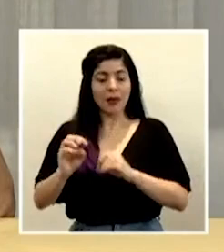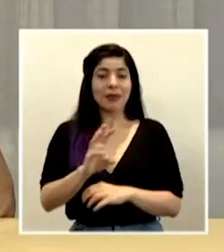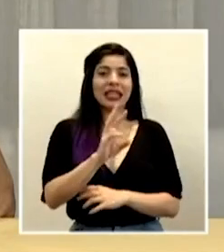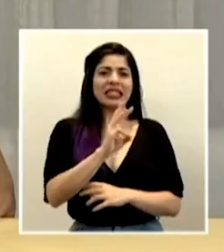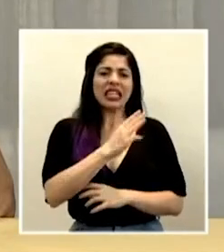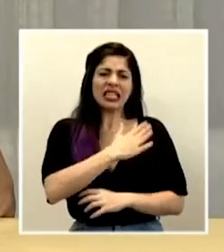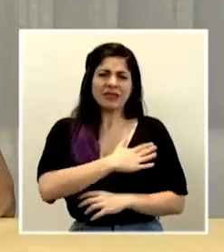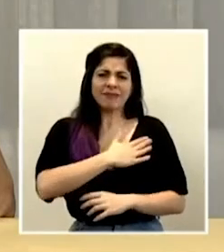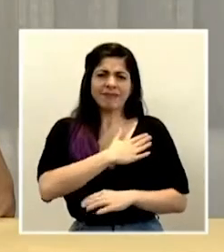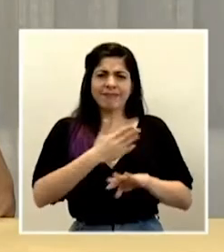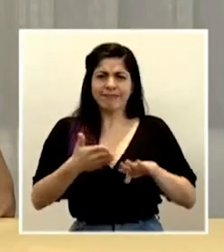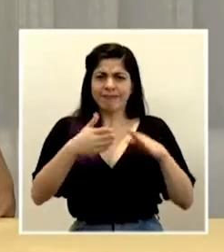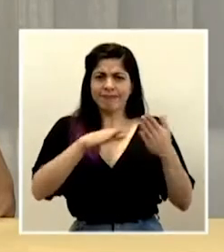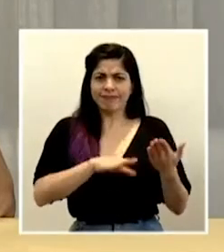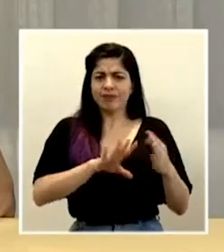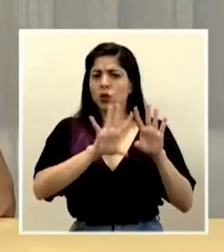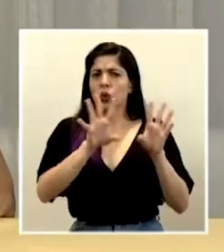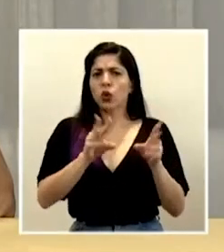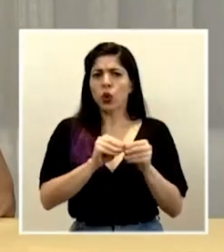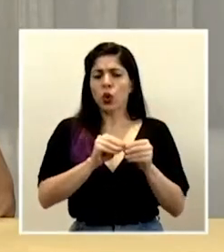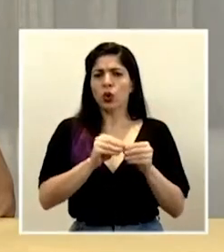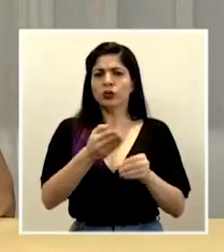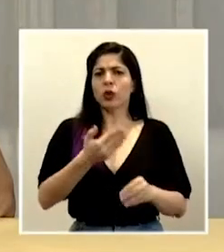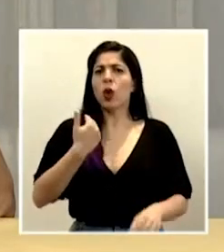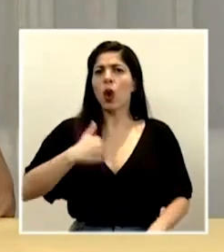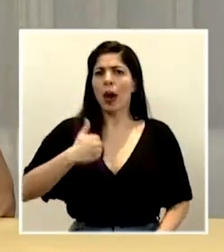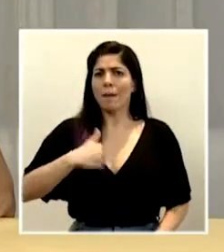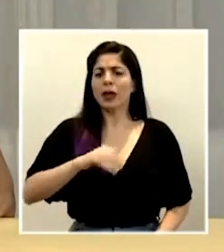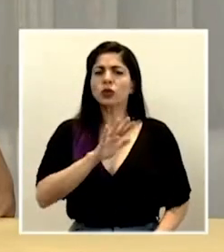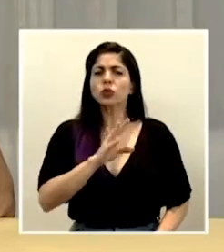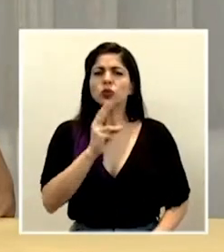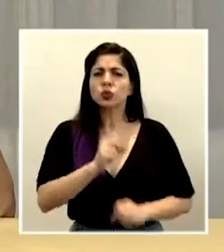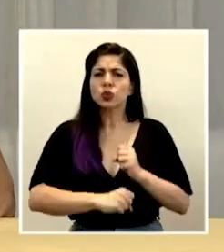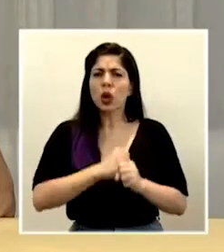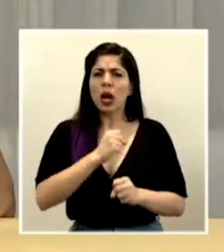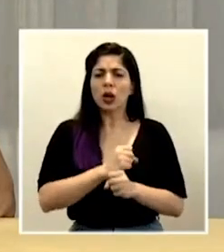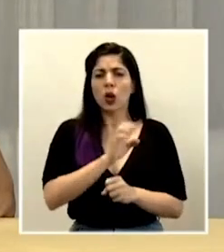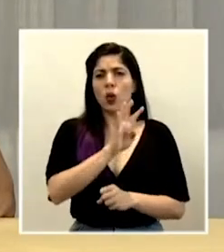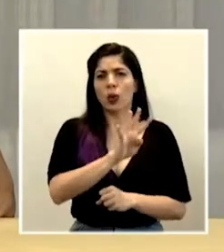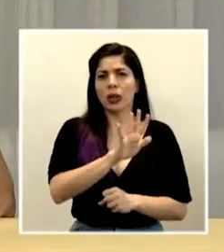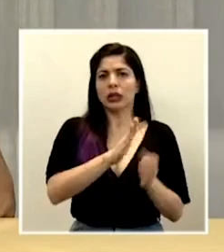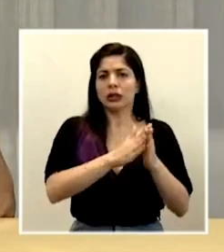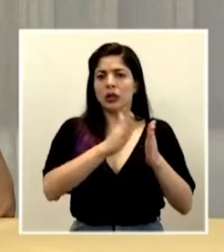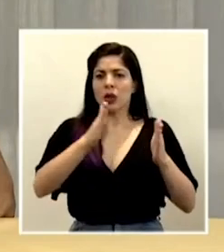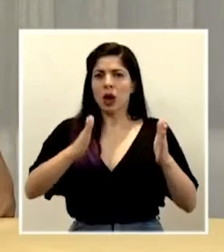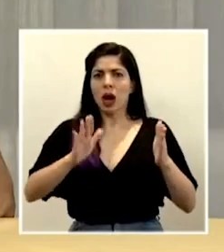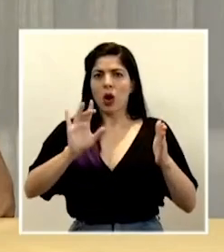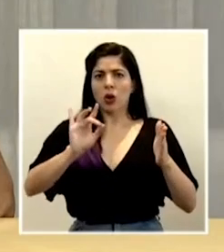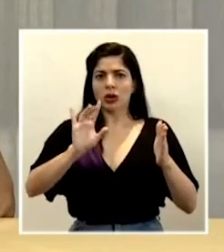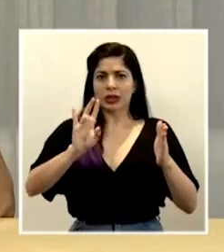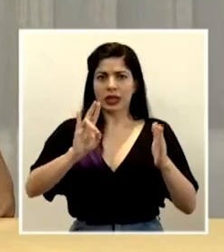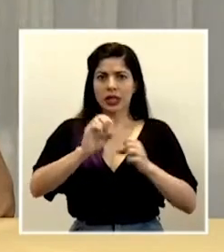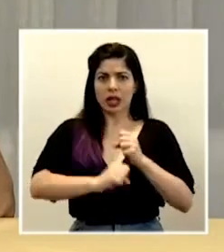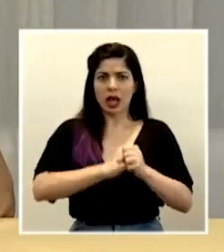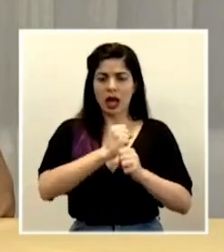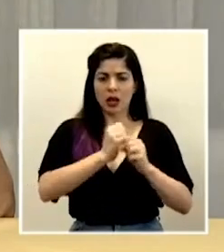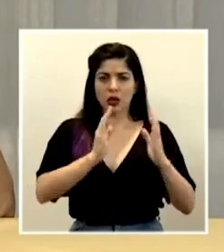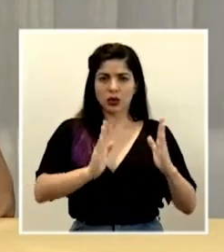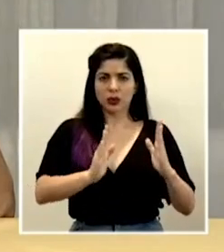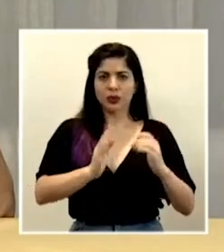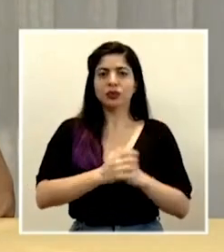lamentables fallecimientos. Todos son hombres con un rango de edad que va desde los 45 hasta los 87 años.